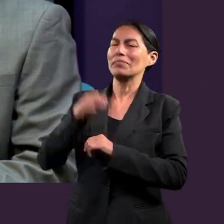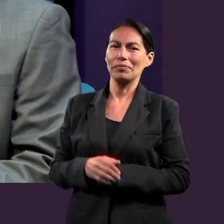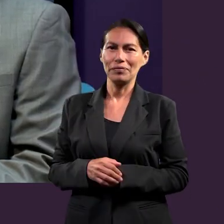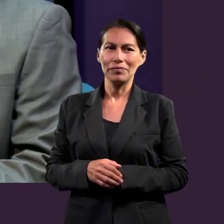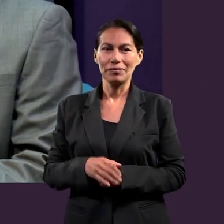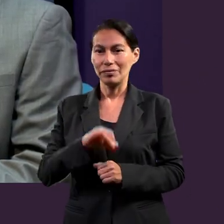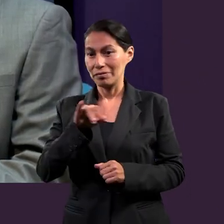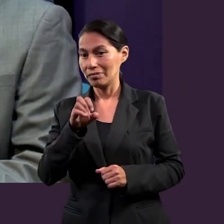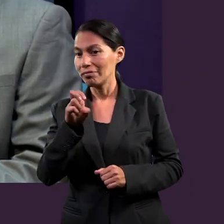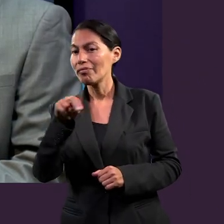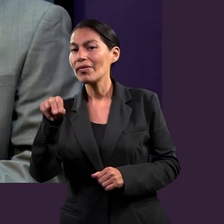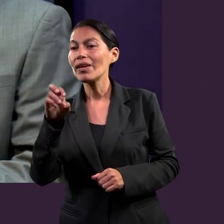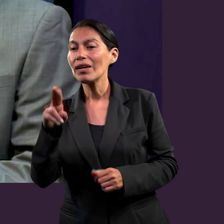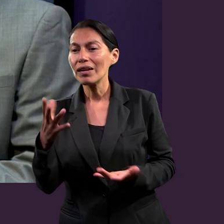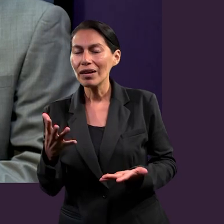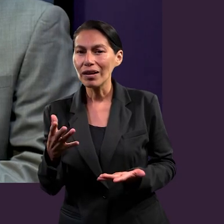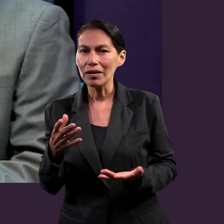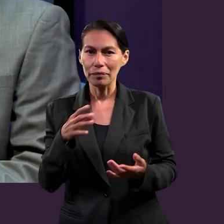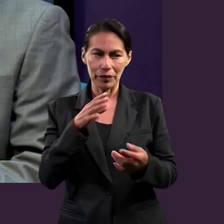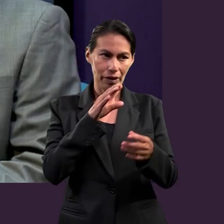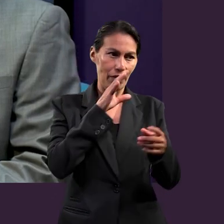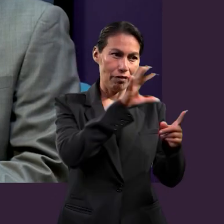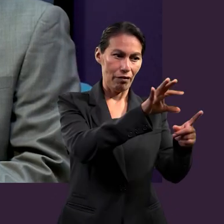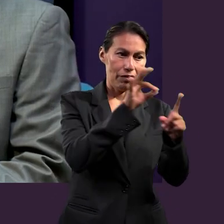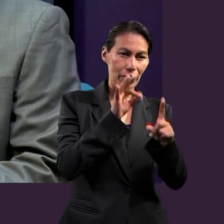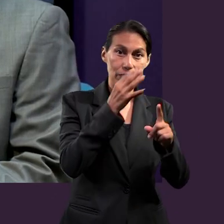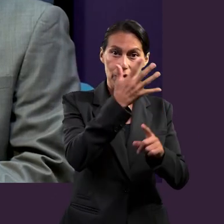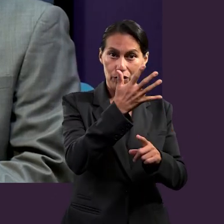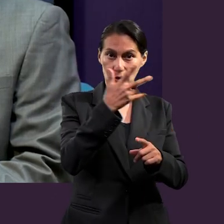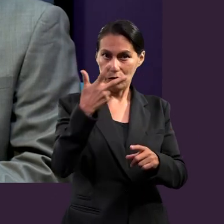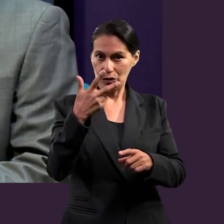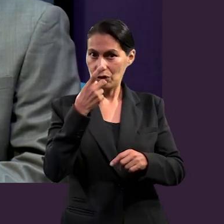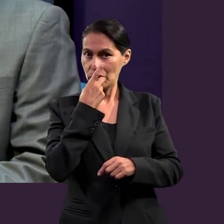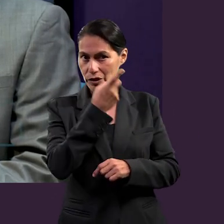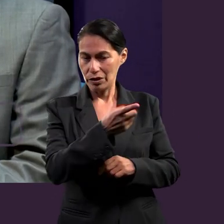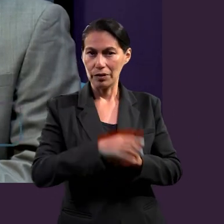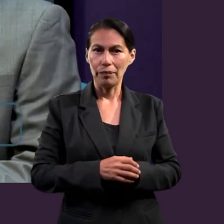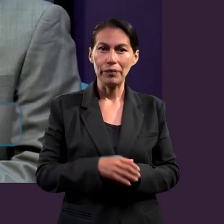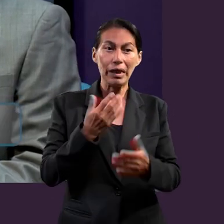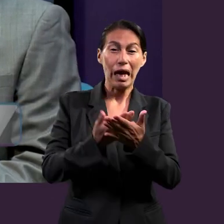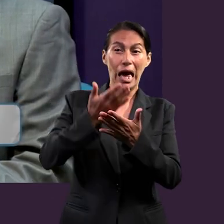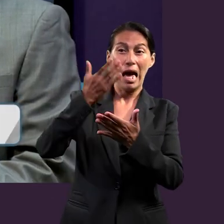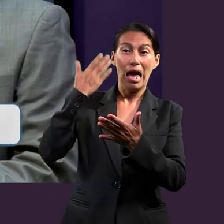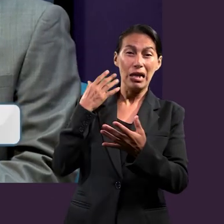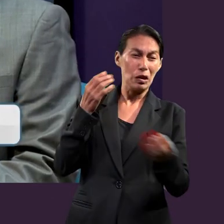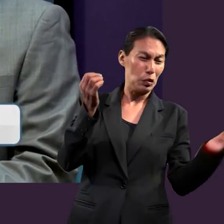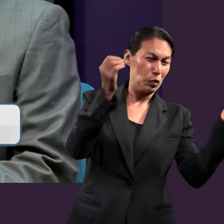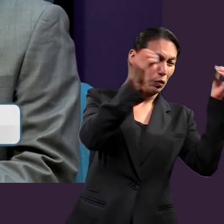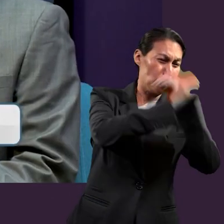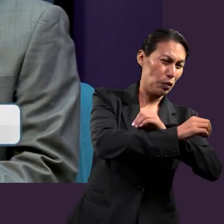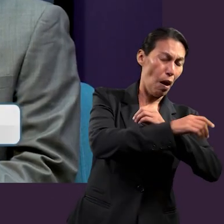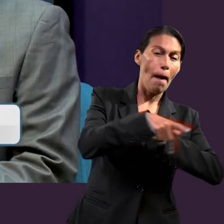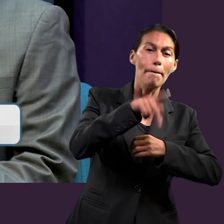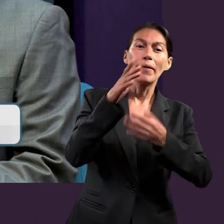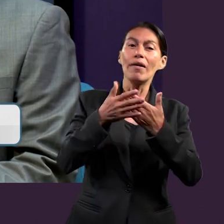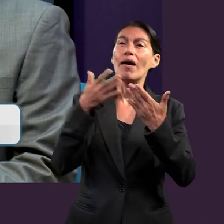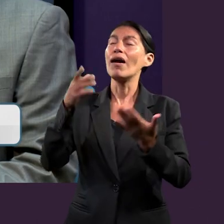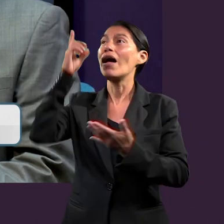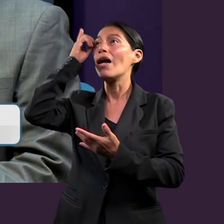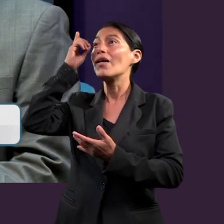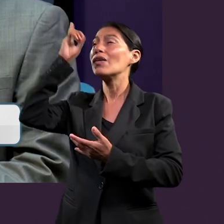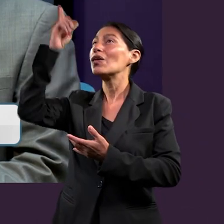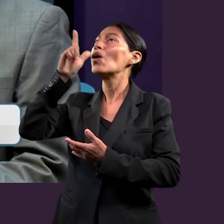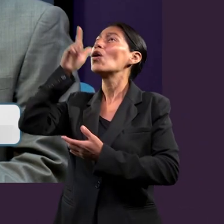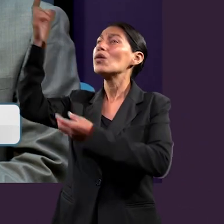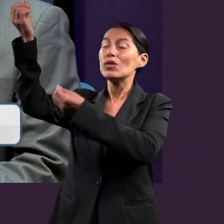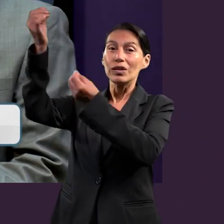estilo de vida, quiero ir a Efesios 5, 8, en el que nos dice, porque en otro tiempo erais tinieblas, mas ahora sois luz en el